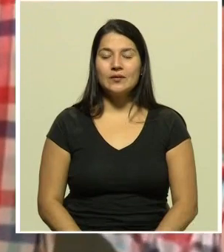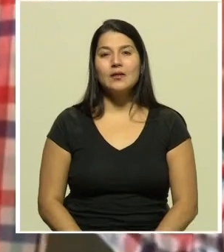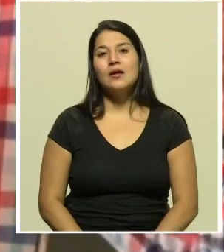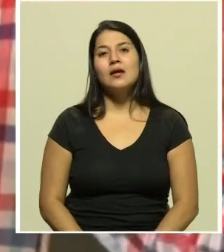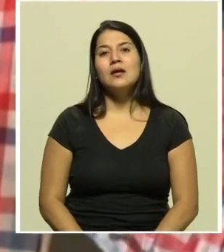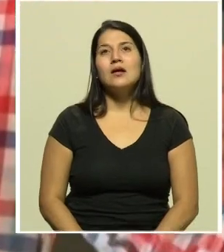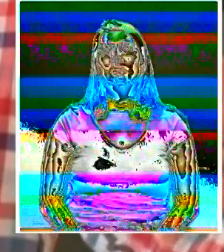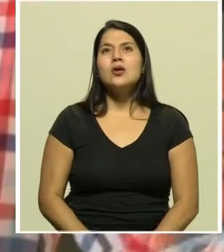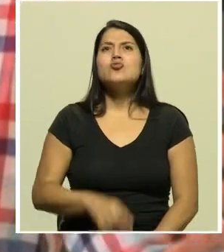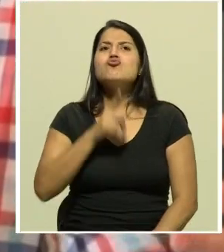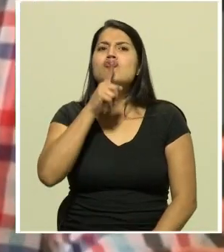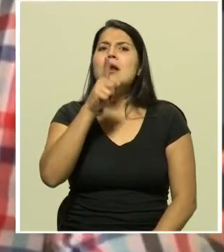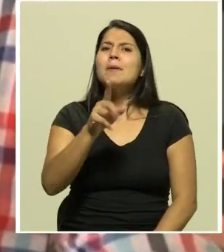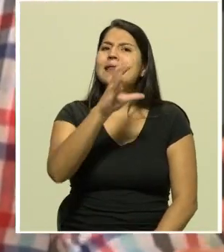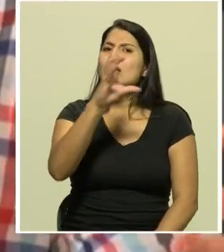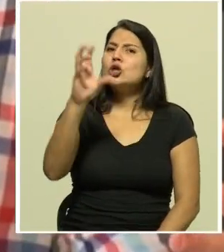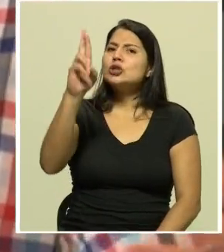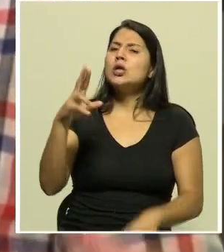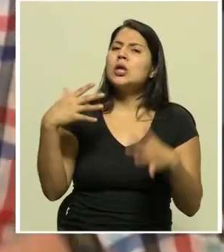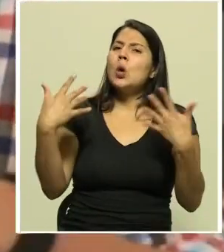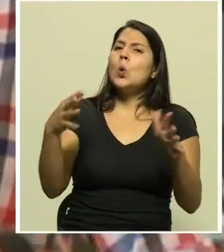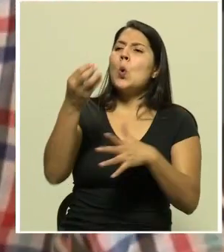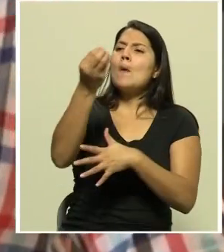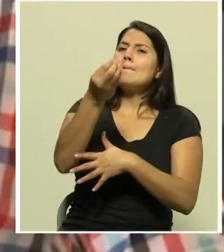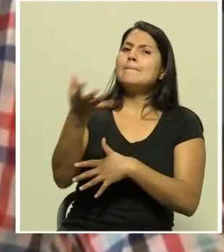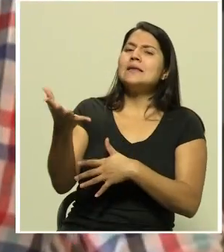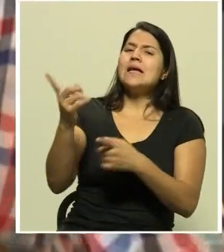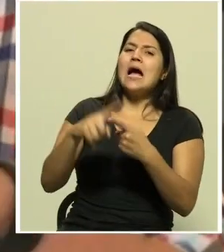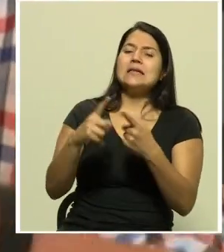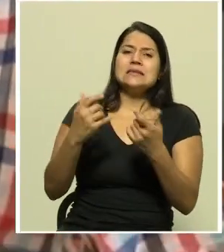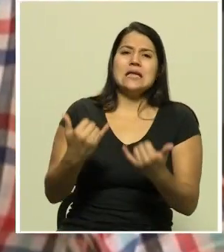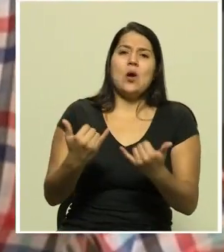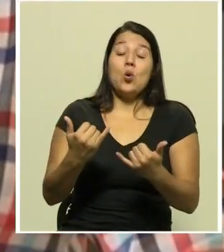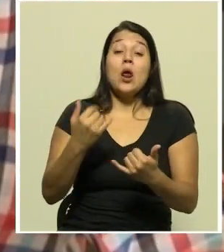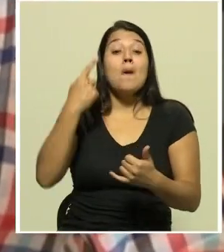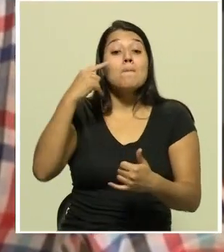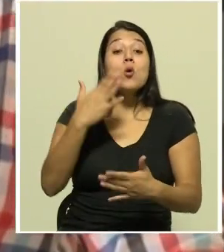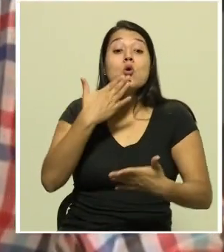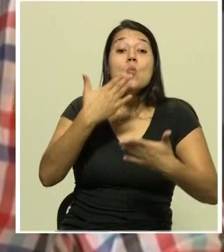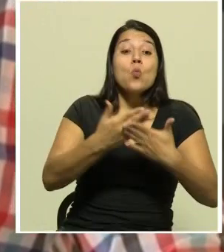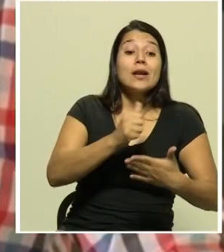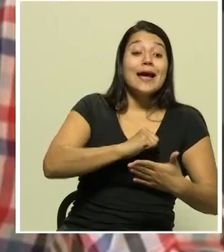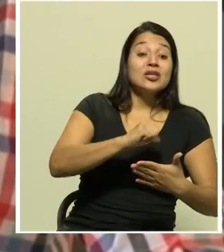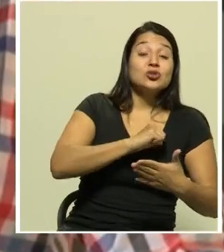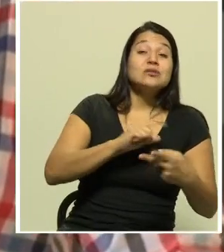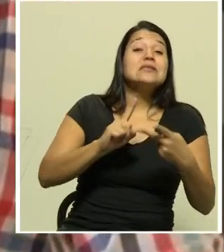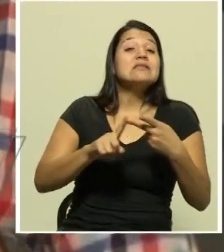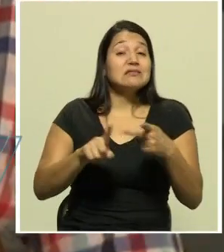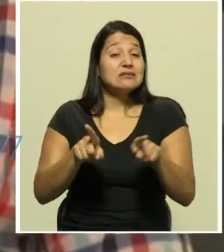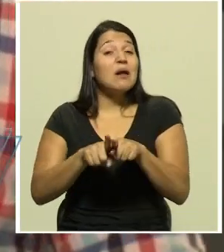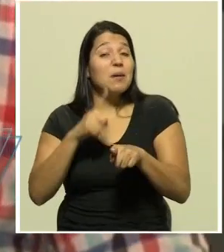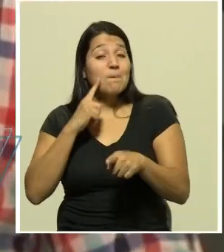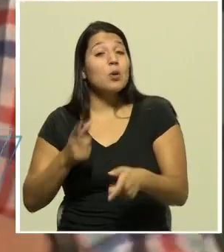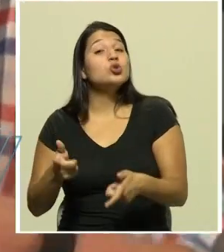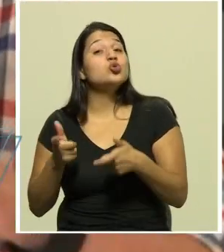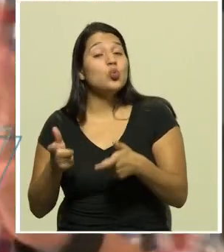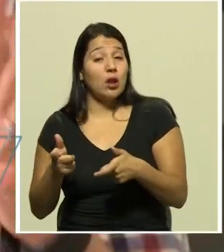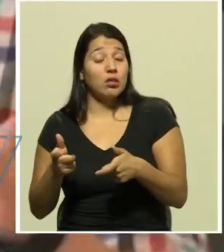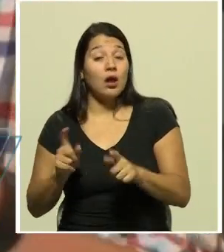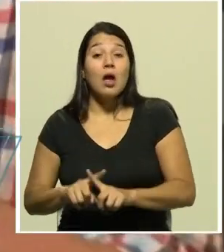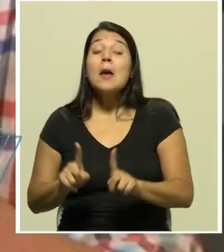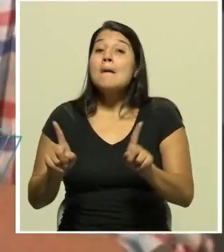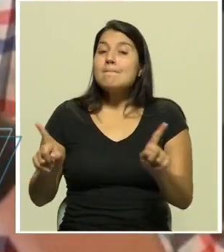muy bendecidos hasta el momento por buenas acciones y por un poco de suerte. Pero